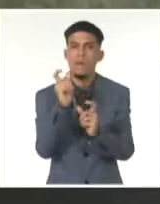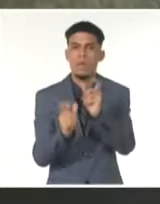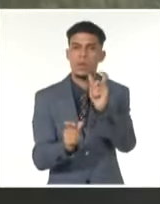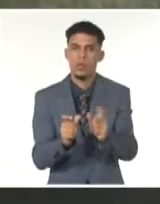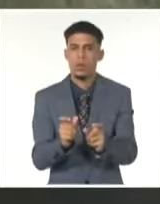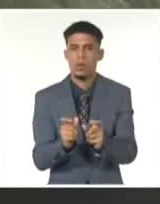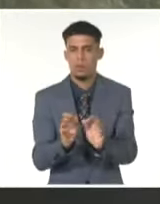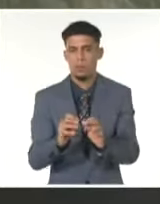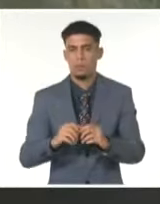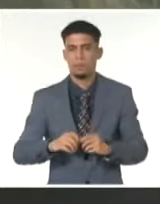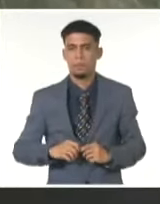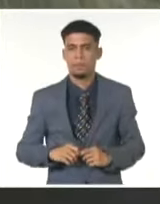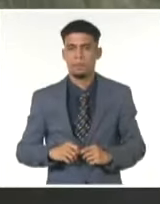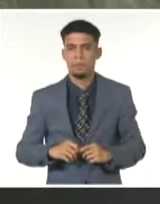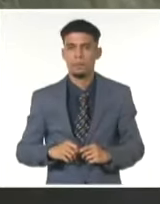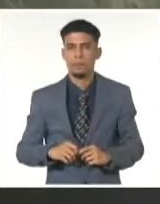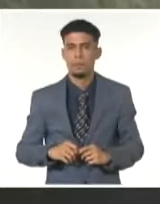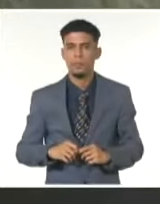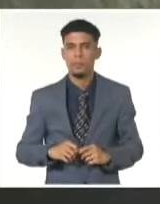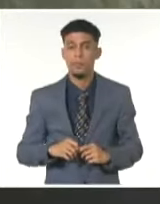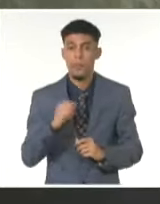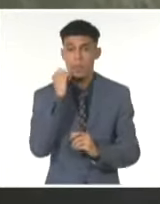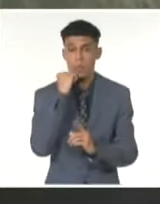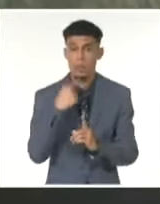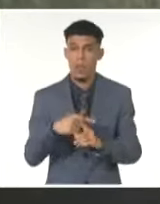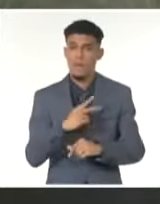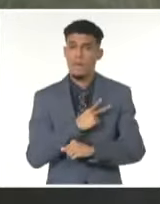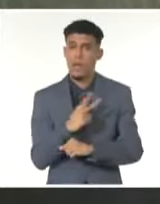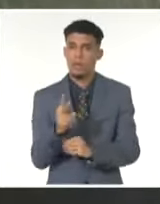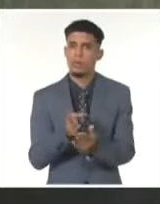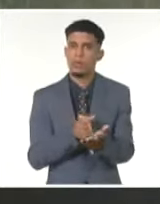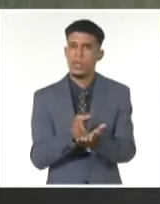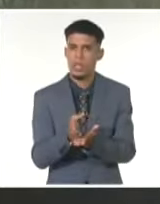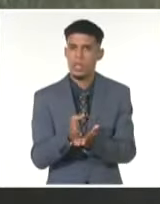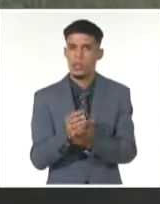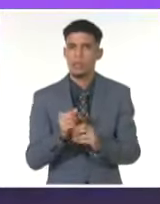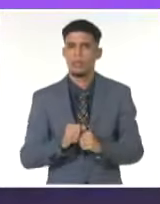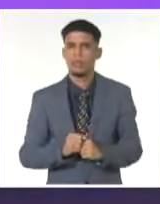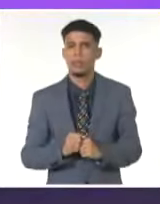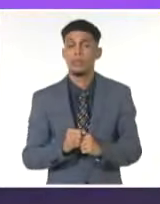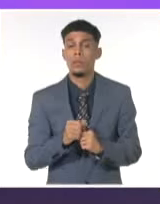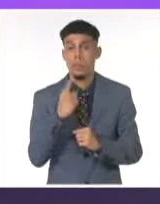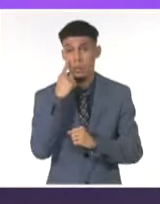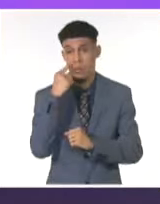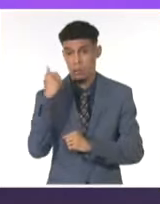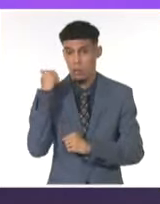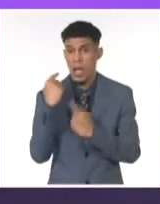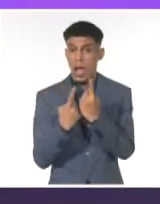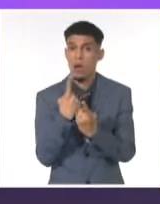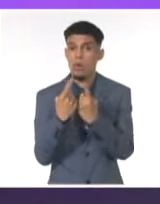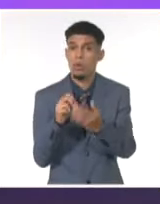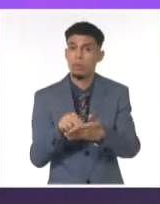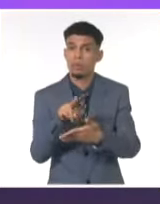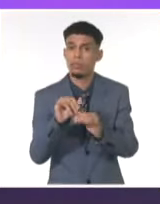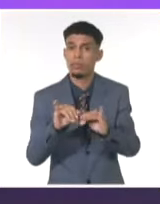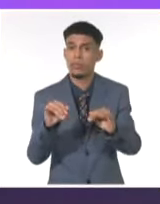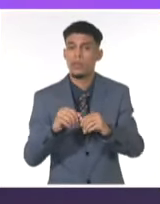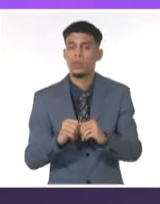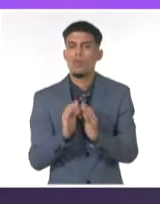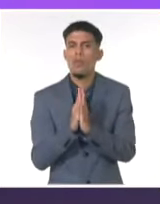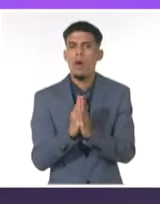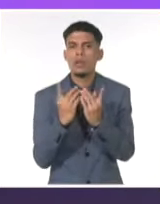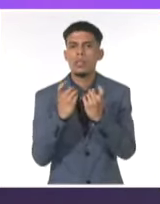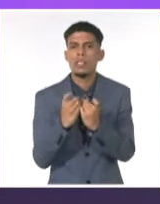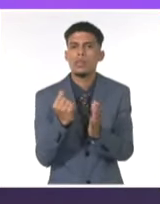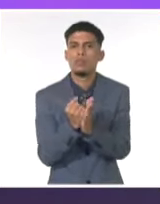bastante que afrontar y que además con mucha valentía lo están haciendo. Esto es lo que han dicho en las últimas horas. Vamos a ver. Por favor, necesitamos